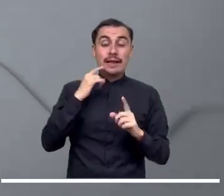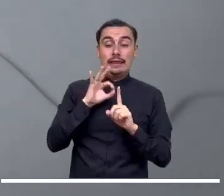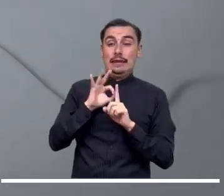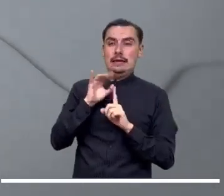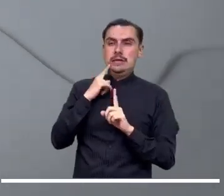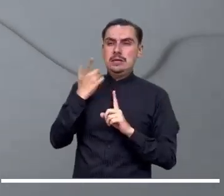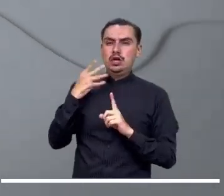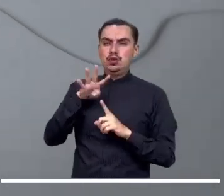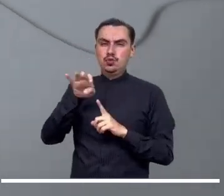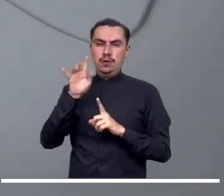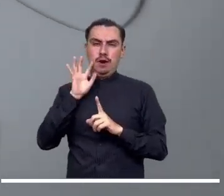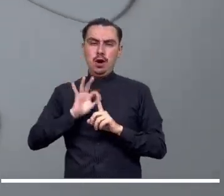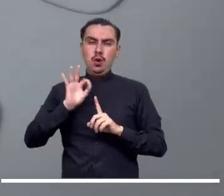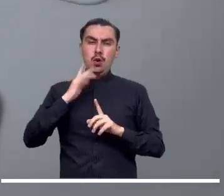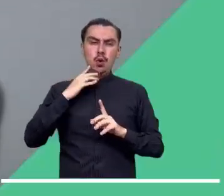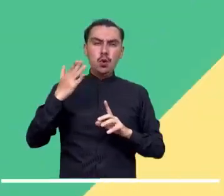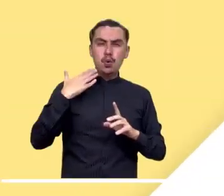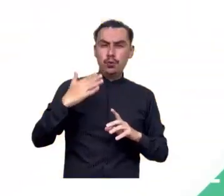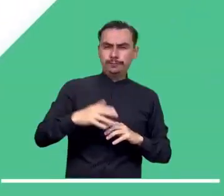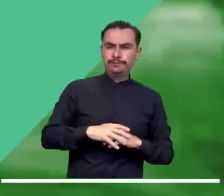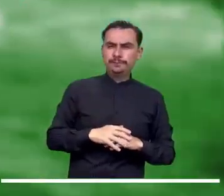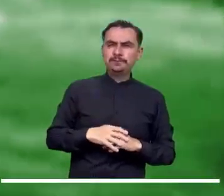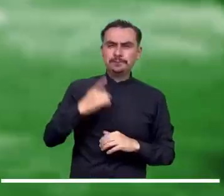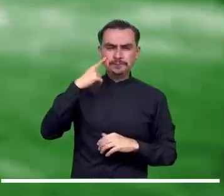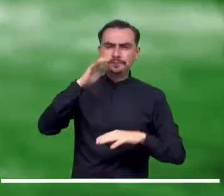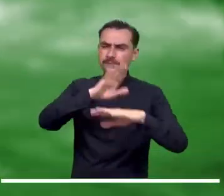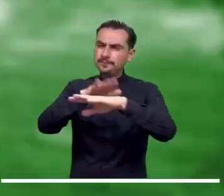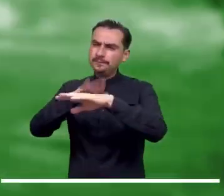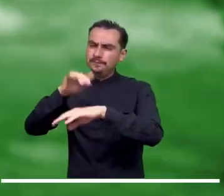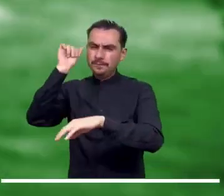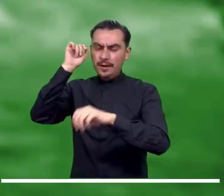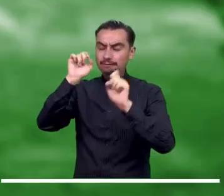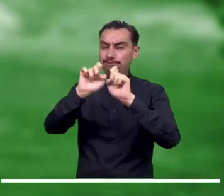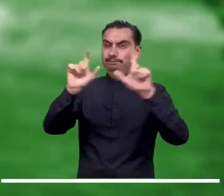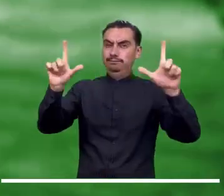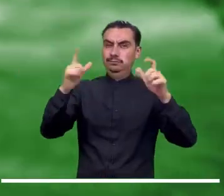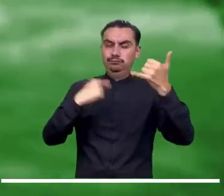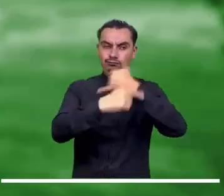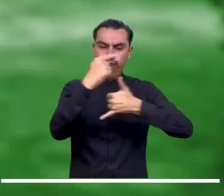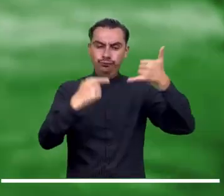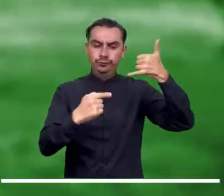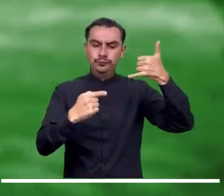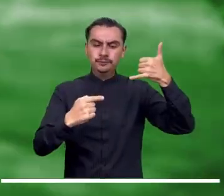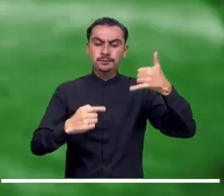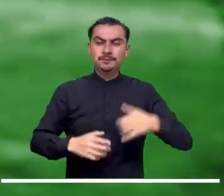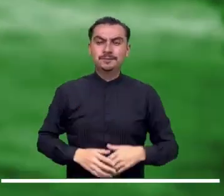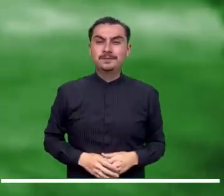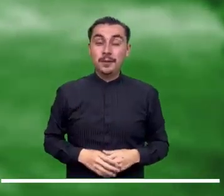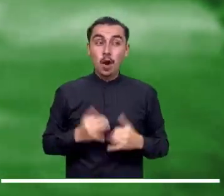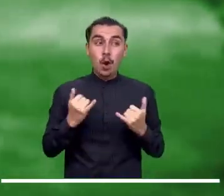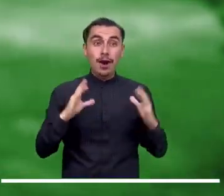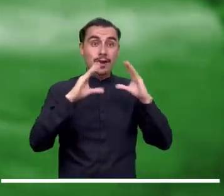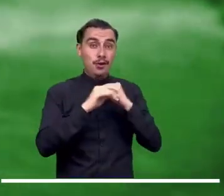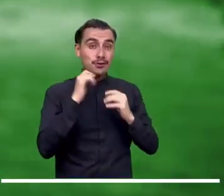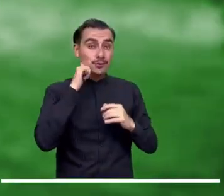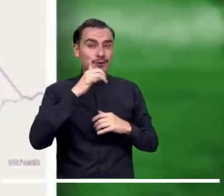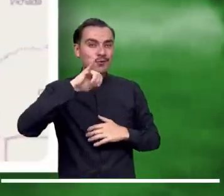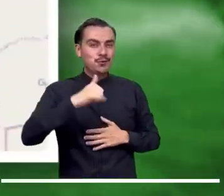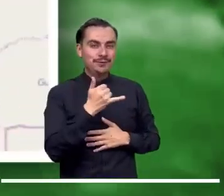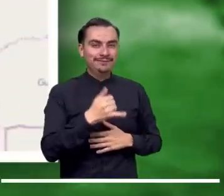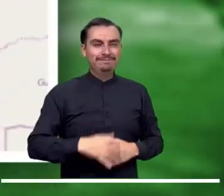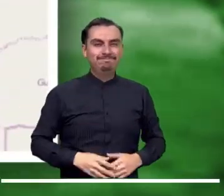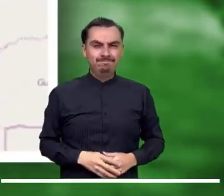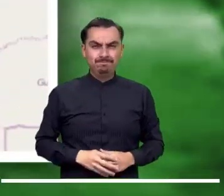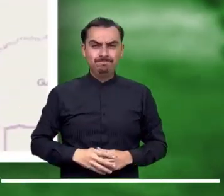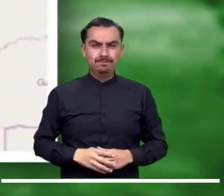mínima en la ciudad será de 9 grados. No olvide las alertas meteorológicas que se encuentran activas para la noche y madrugada